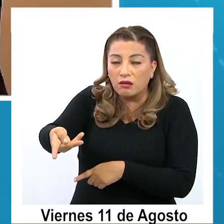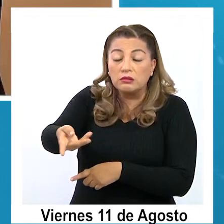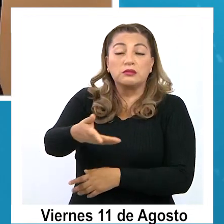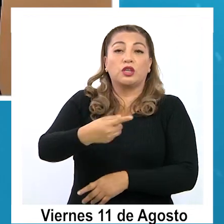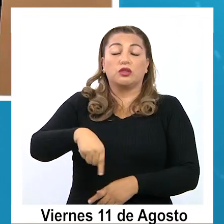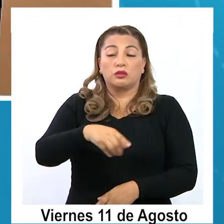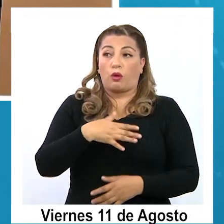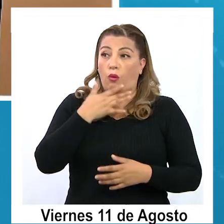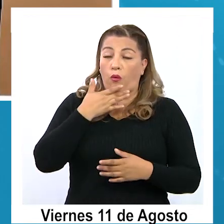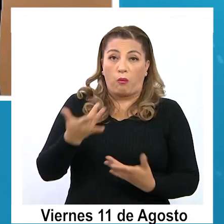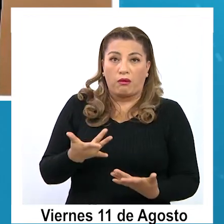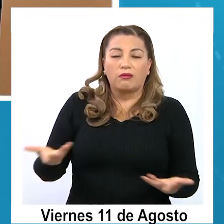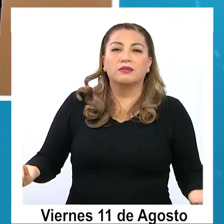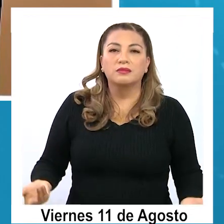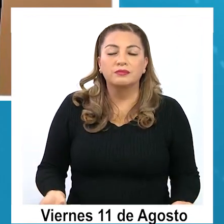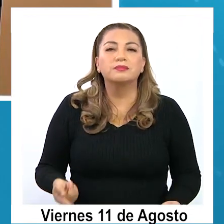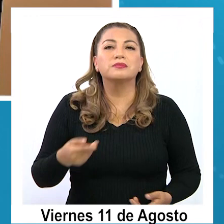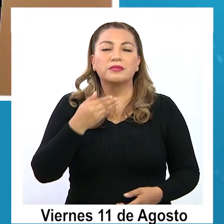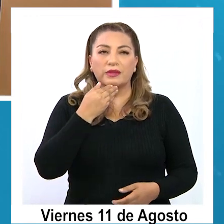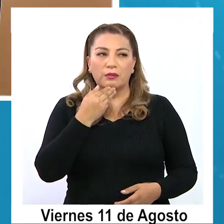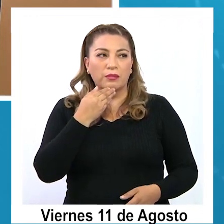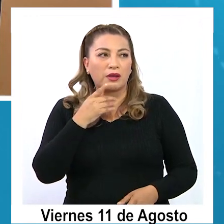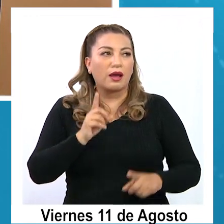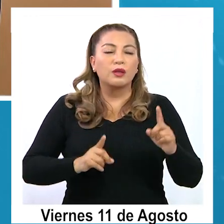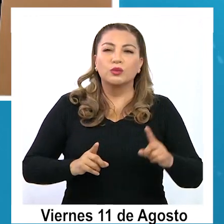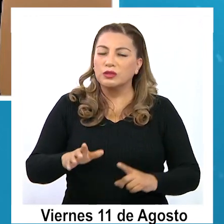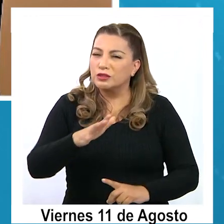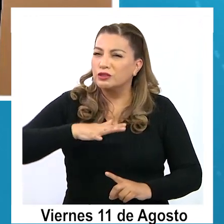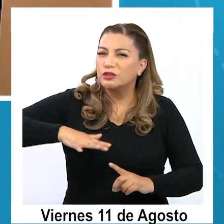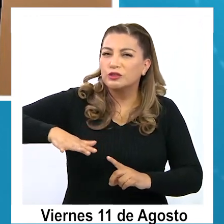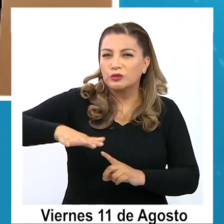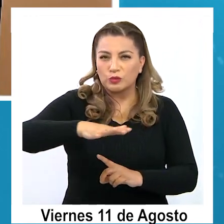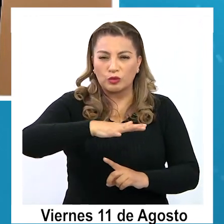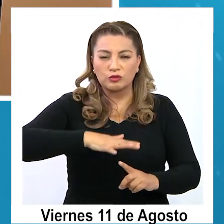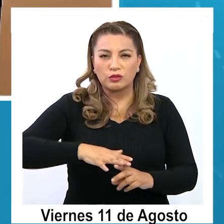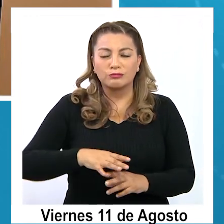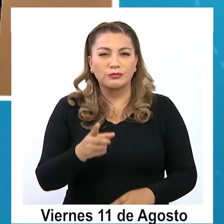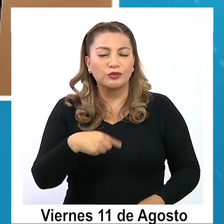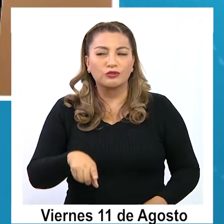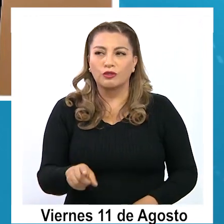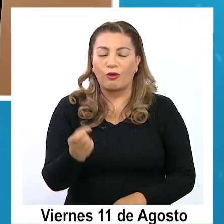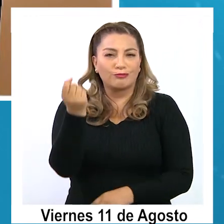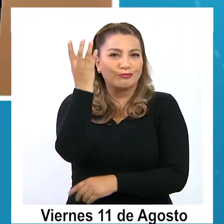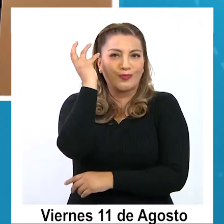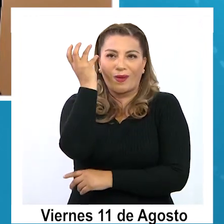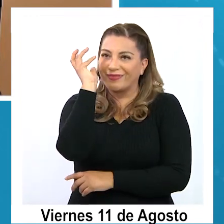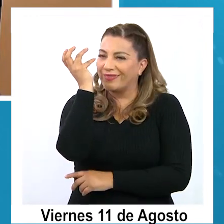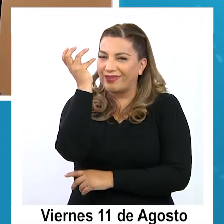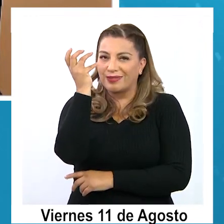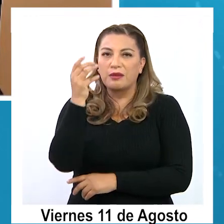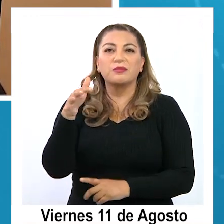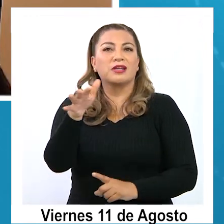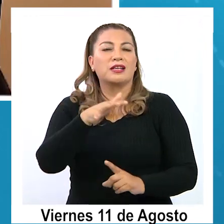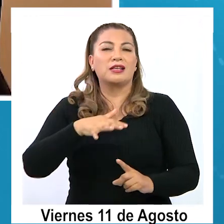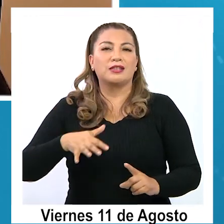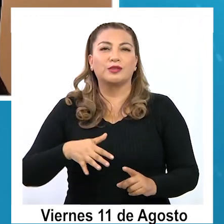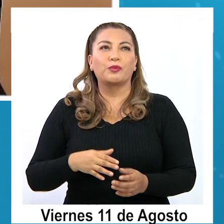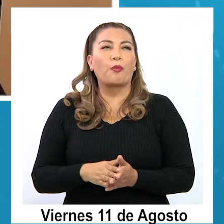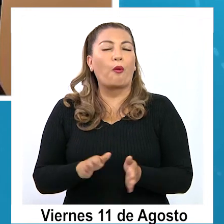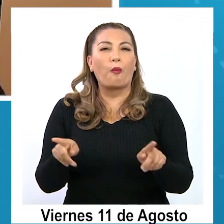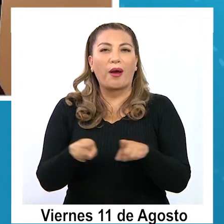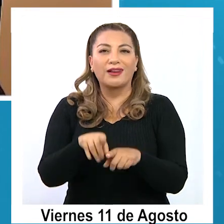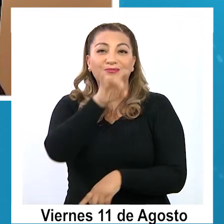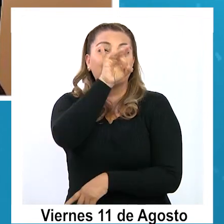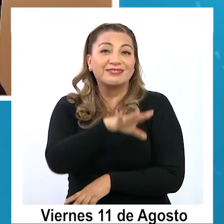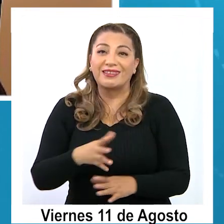Y siempre es como ese rango de lo que se está haciendo y nos rompe un poquito la situación muy chilenense,